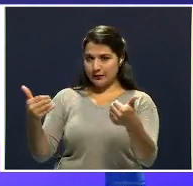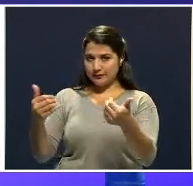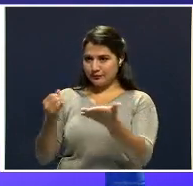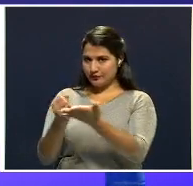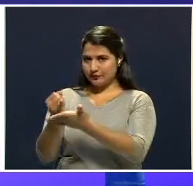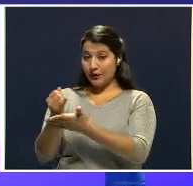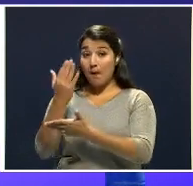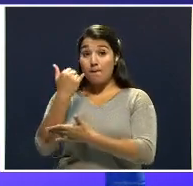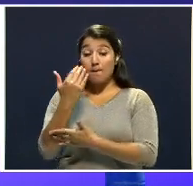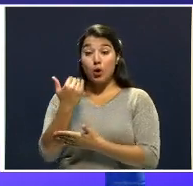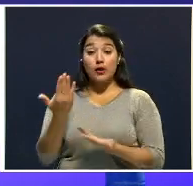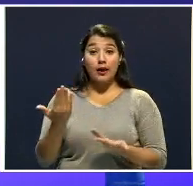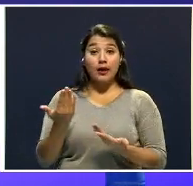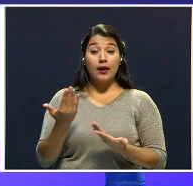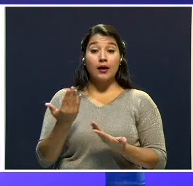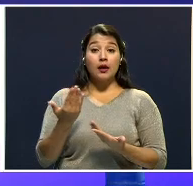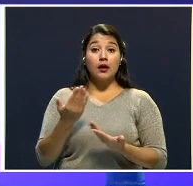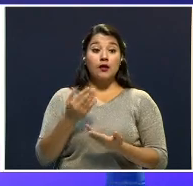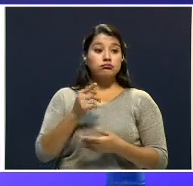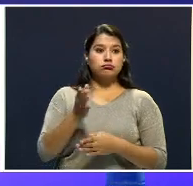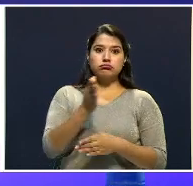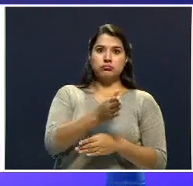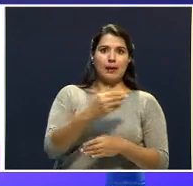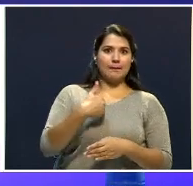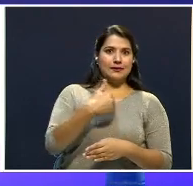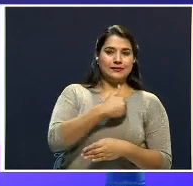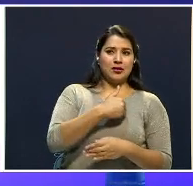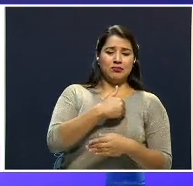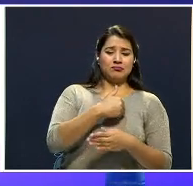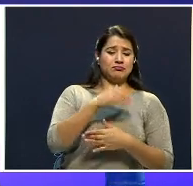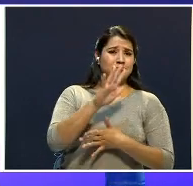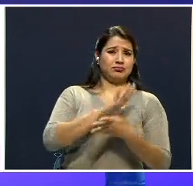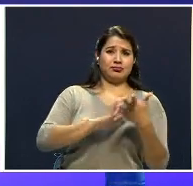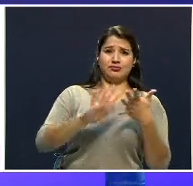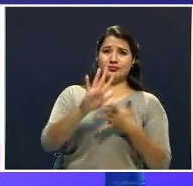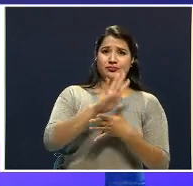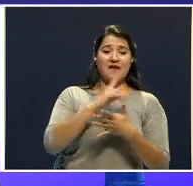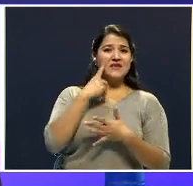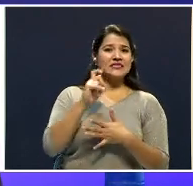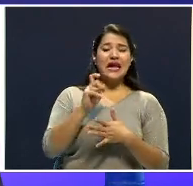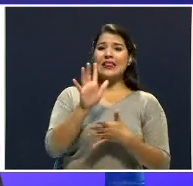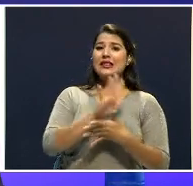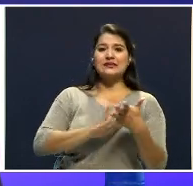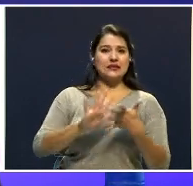Porque la dirección funcional fue un desastre. Fue un desastre.